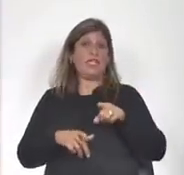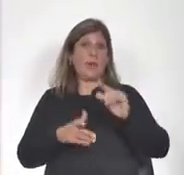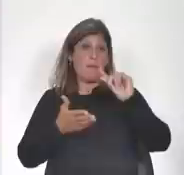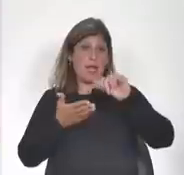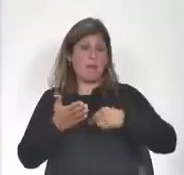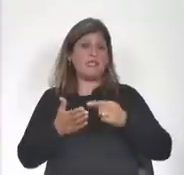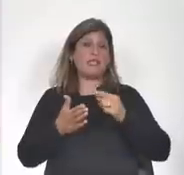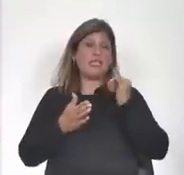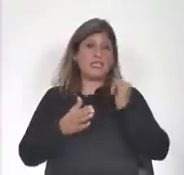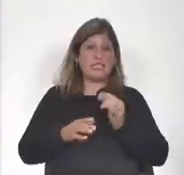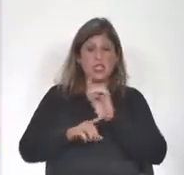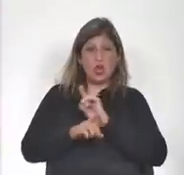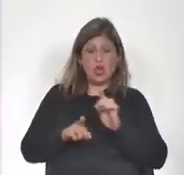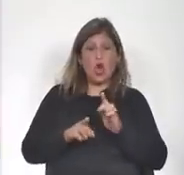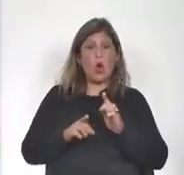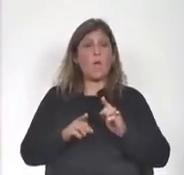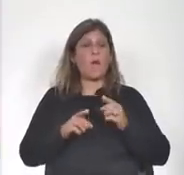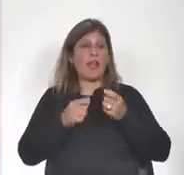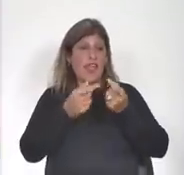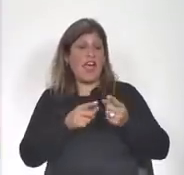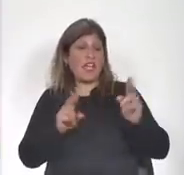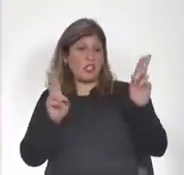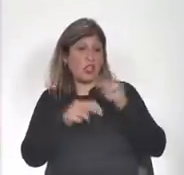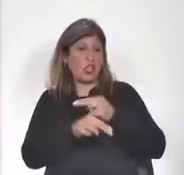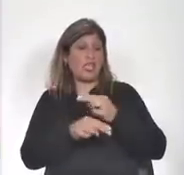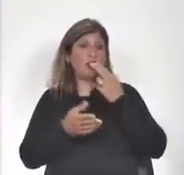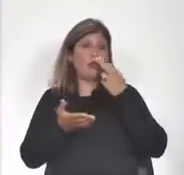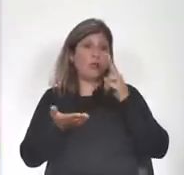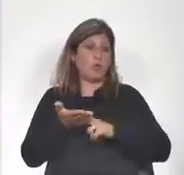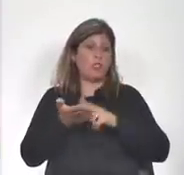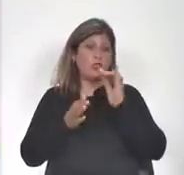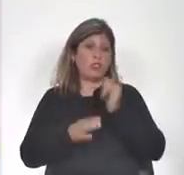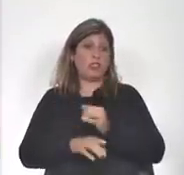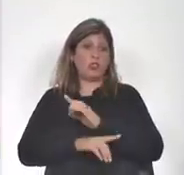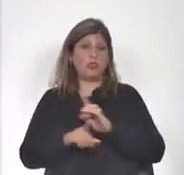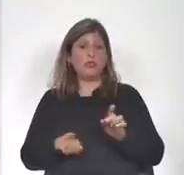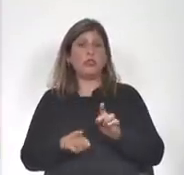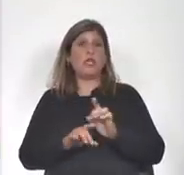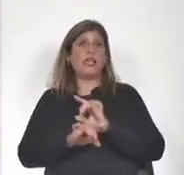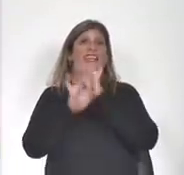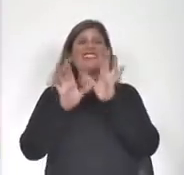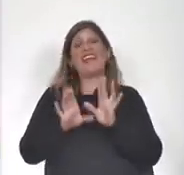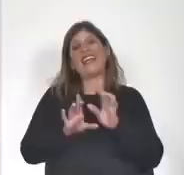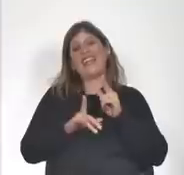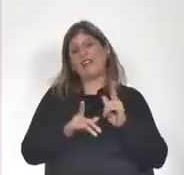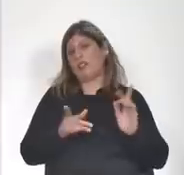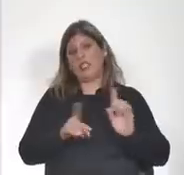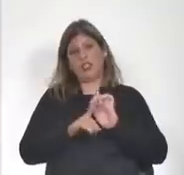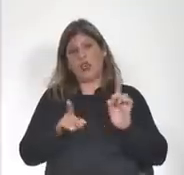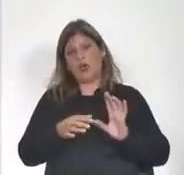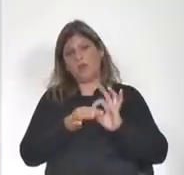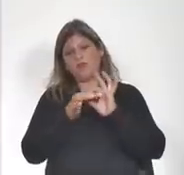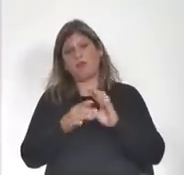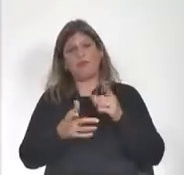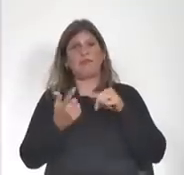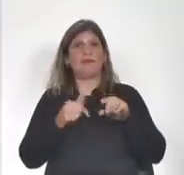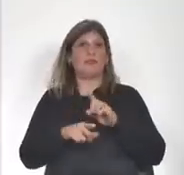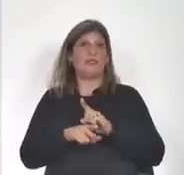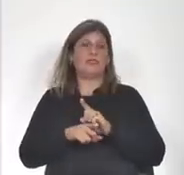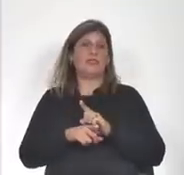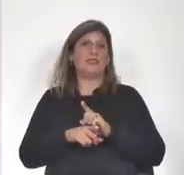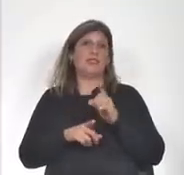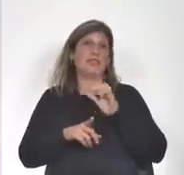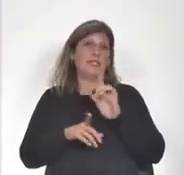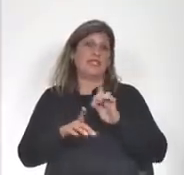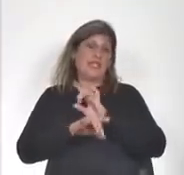para conceder o no conceder o una exoneración fiscal está claro que ese asesoramiento no es vinculante es preceptivo pero no es